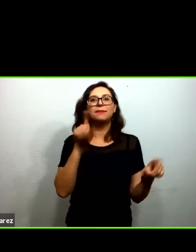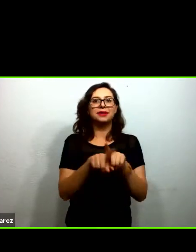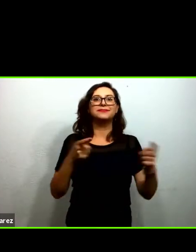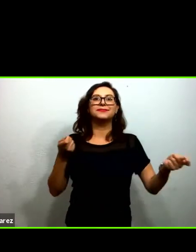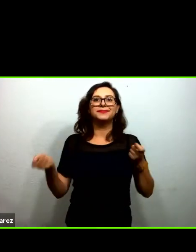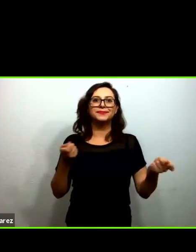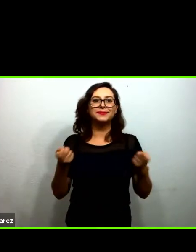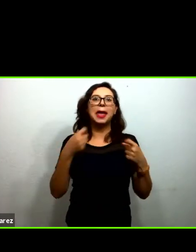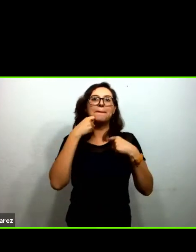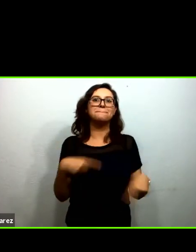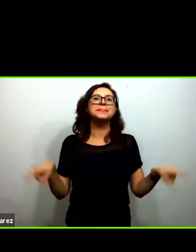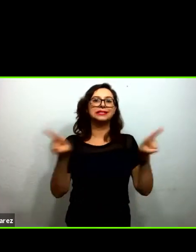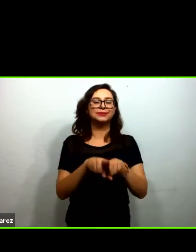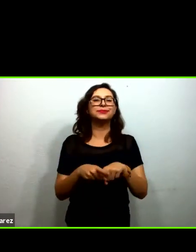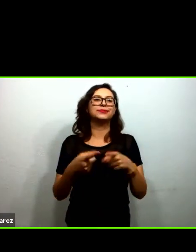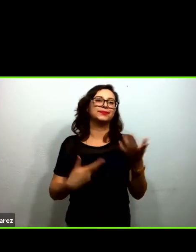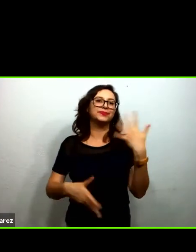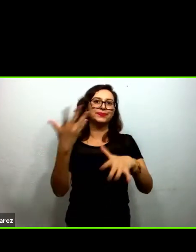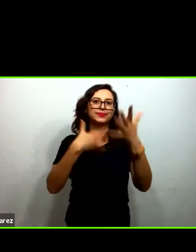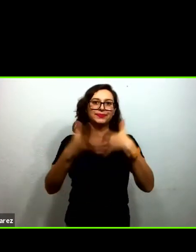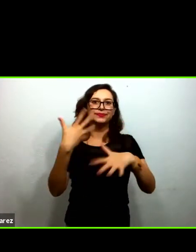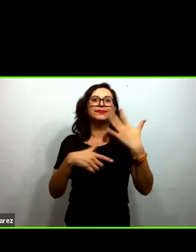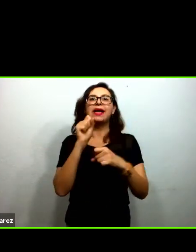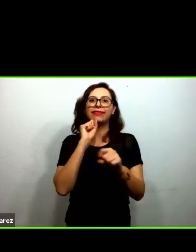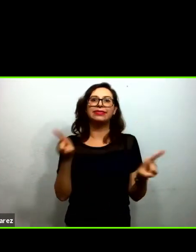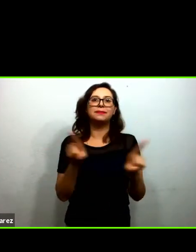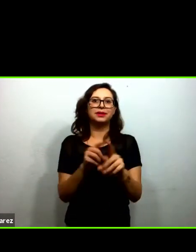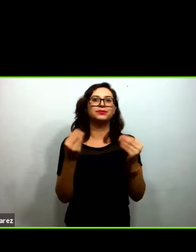a nuestras traductoras de señas también muchas gracias